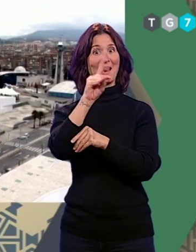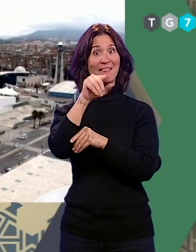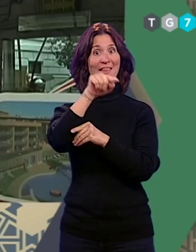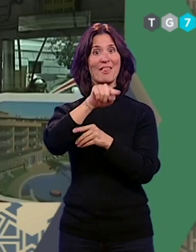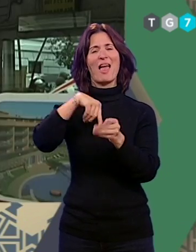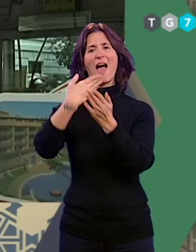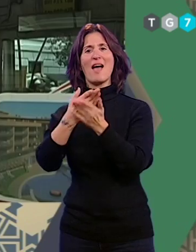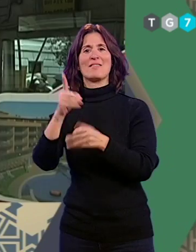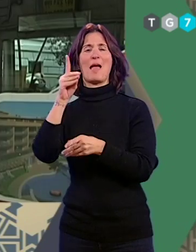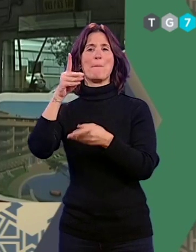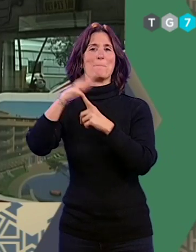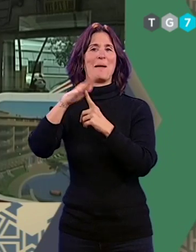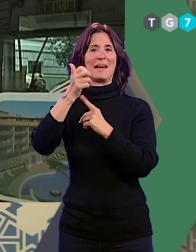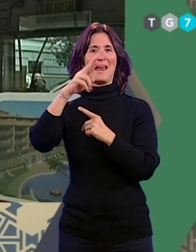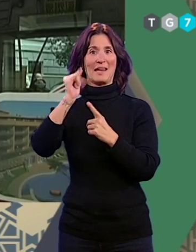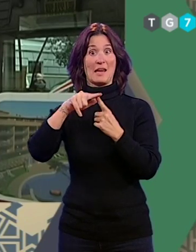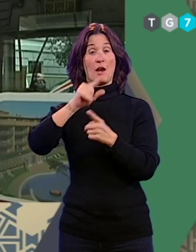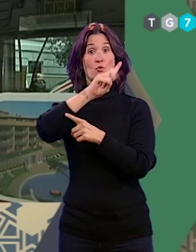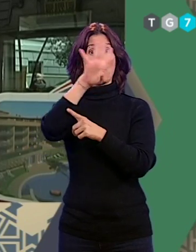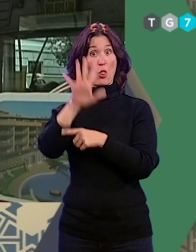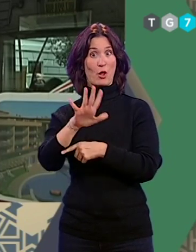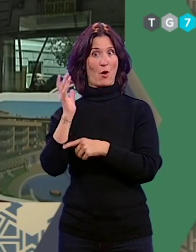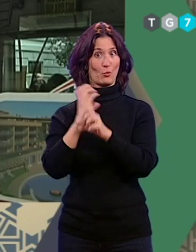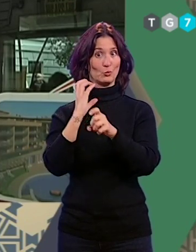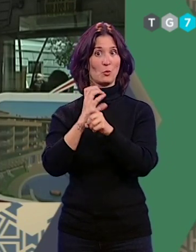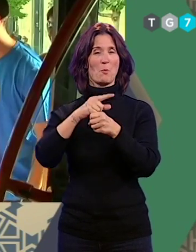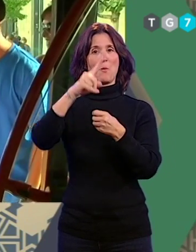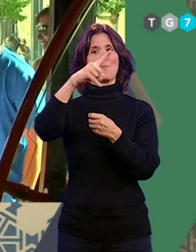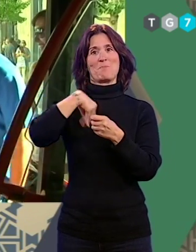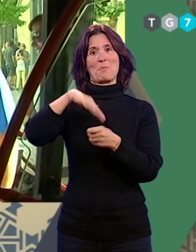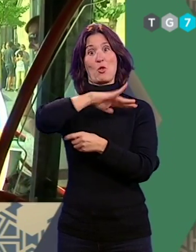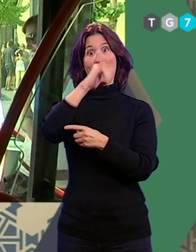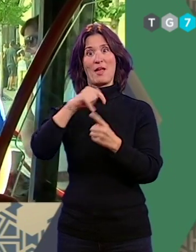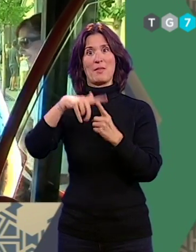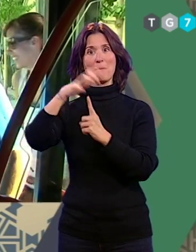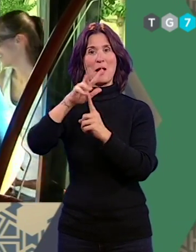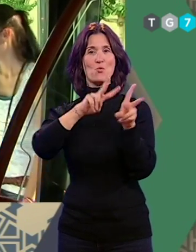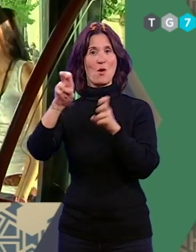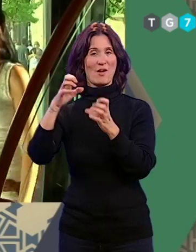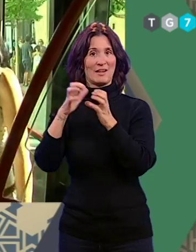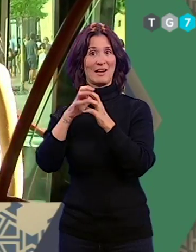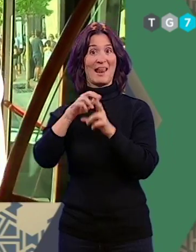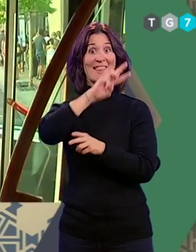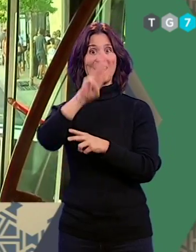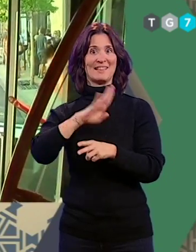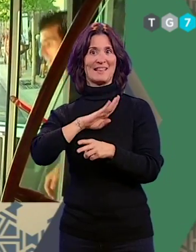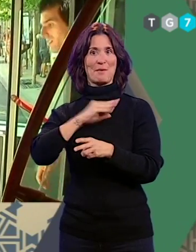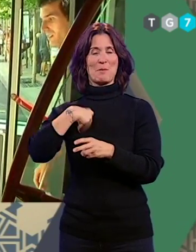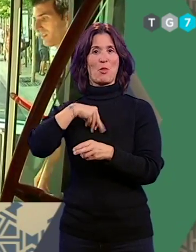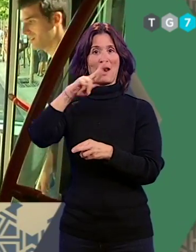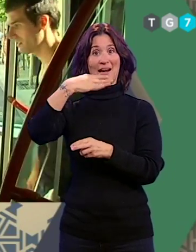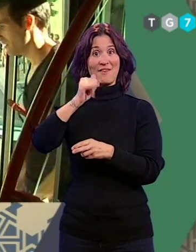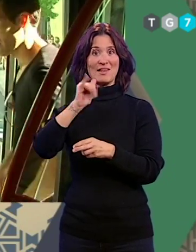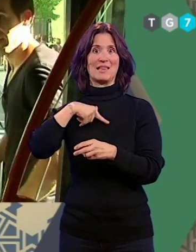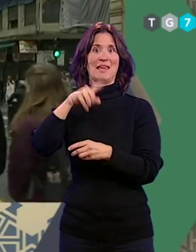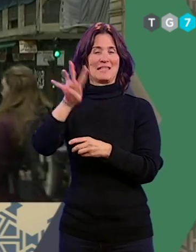desde el Parque de las Arquerías, la 5 entre Beethoven y Parque Nueva Granada, la 3 que conectará los revites y la chana y la 33